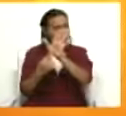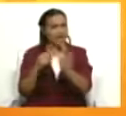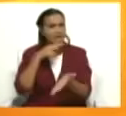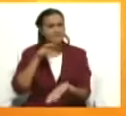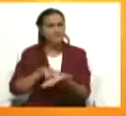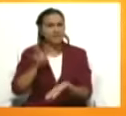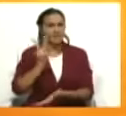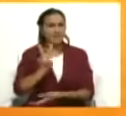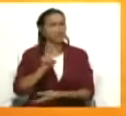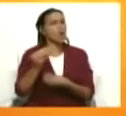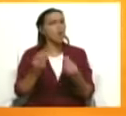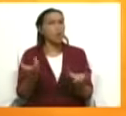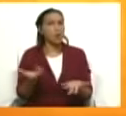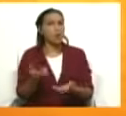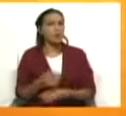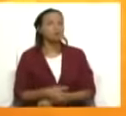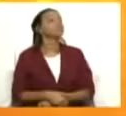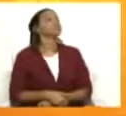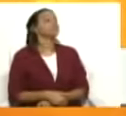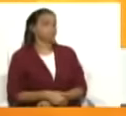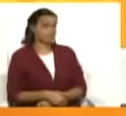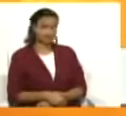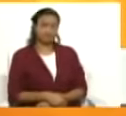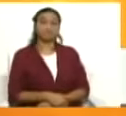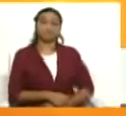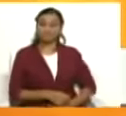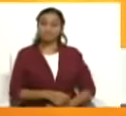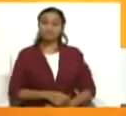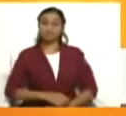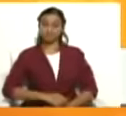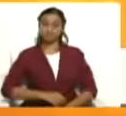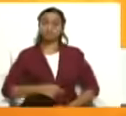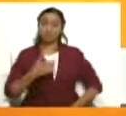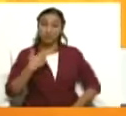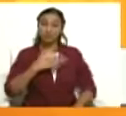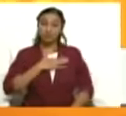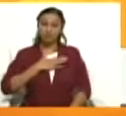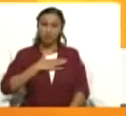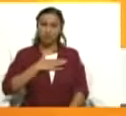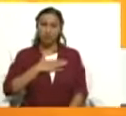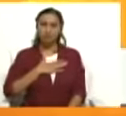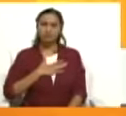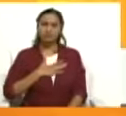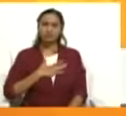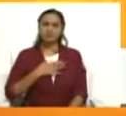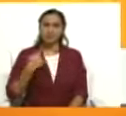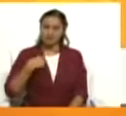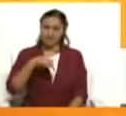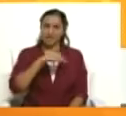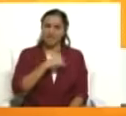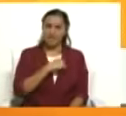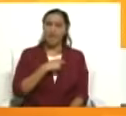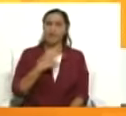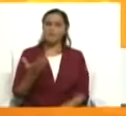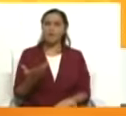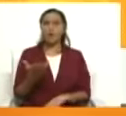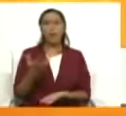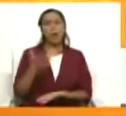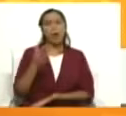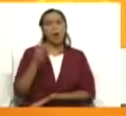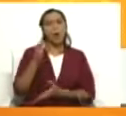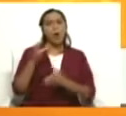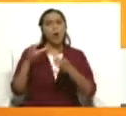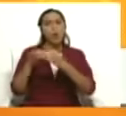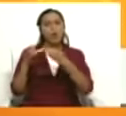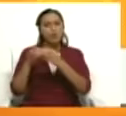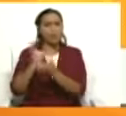efecto, hemos recibido al fiscal y lo seguiremos recibiendo. Nosotros tenemos un memorándum de entendimiento con la oficina del fiscal Carincán para